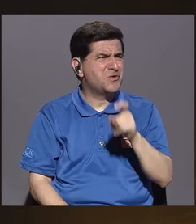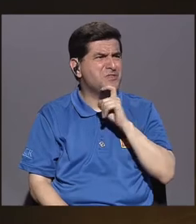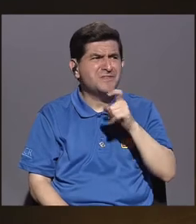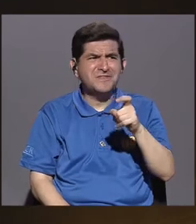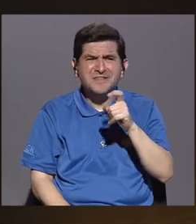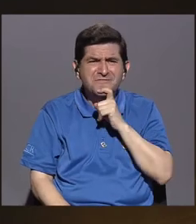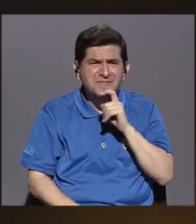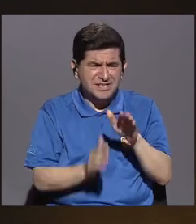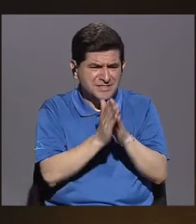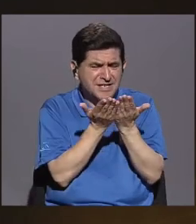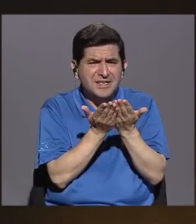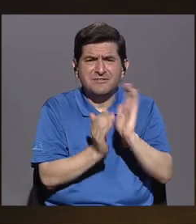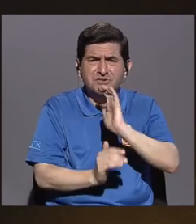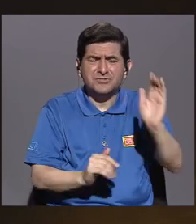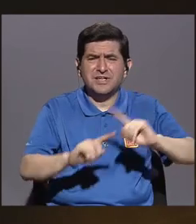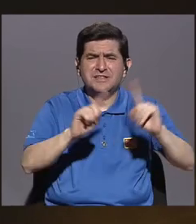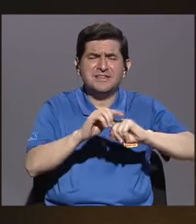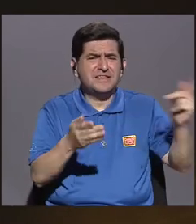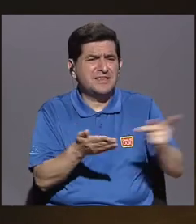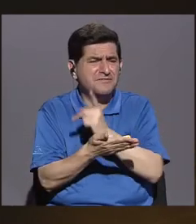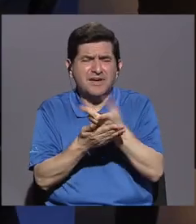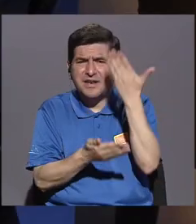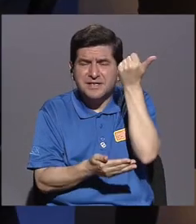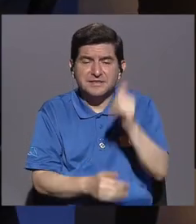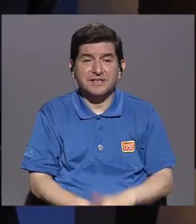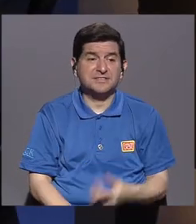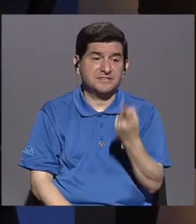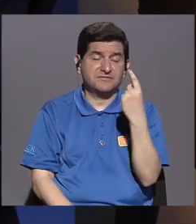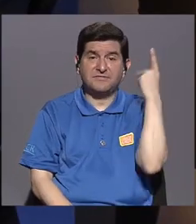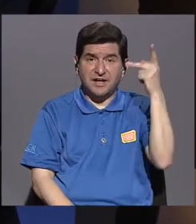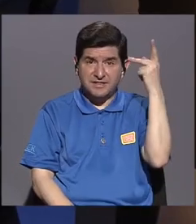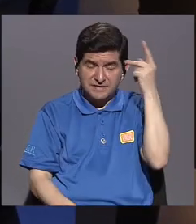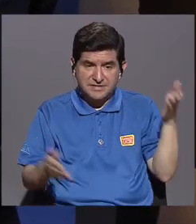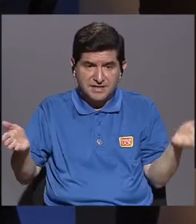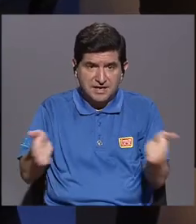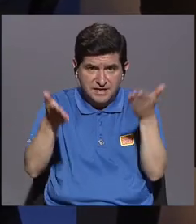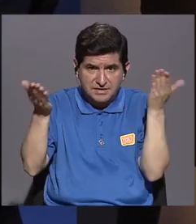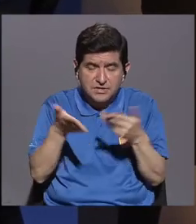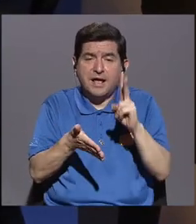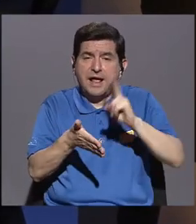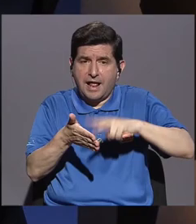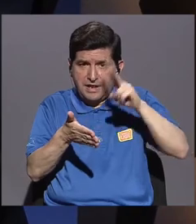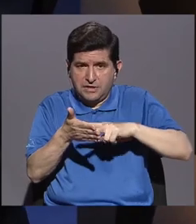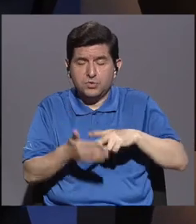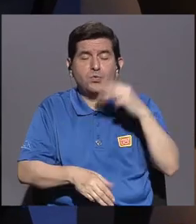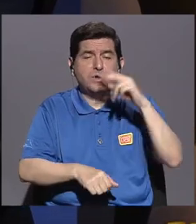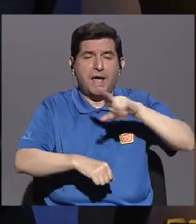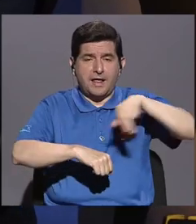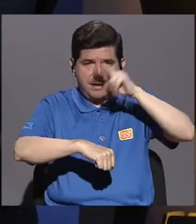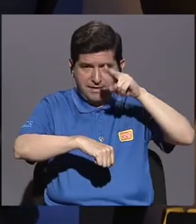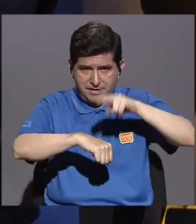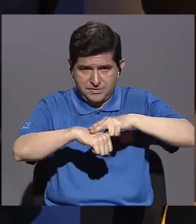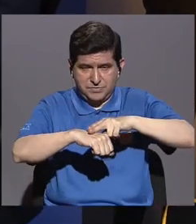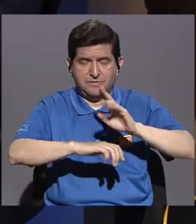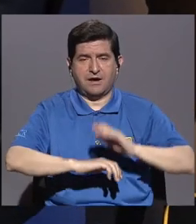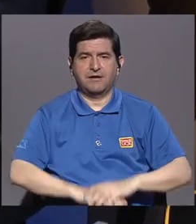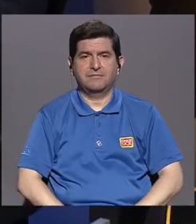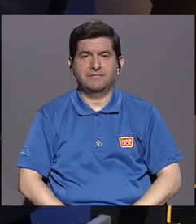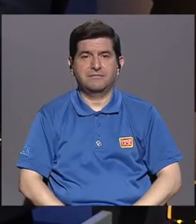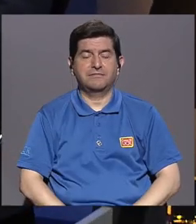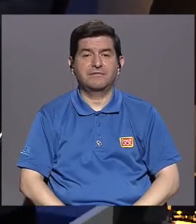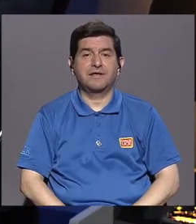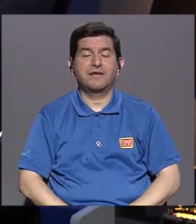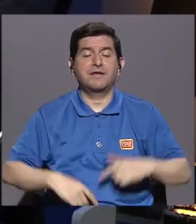difícil conseguir libros para niños en provincias? Bueno, yo creo que hace falta una política de fomento a la lectura a nivel nacional, y